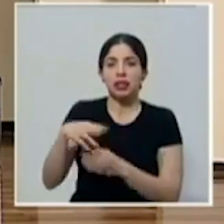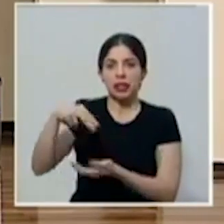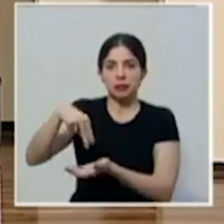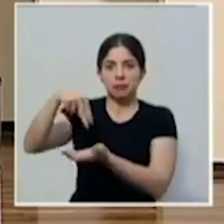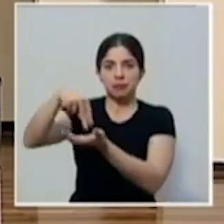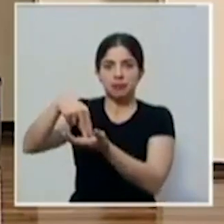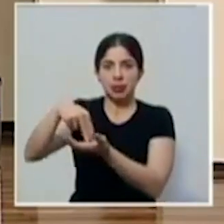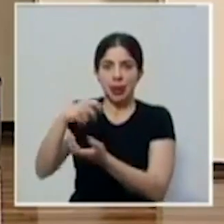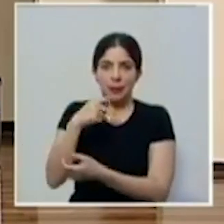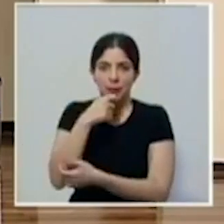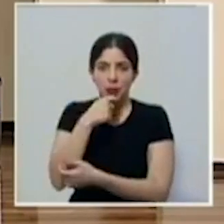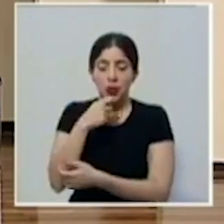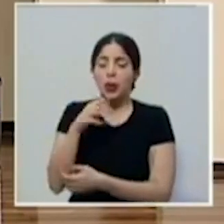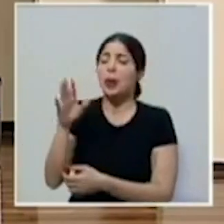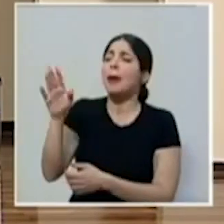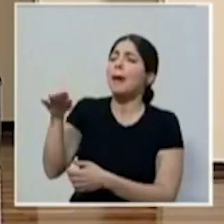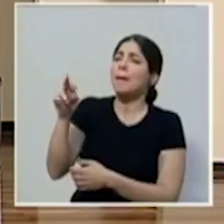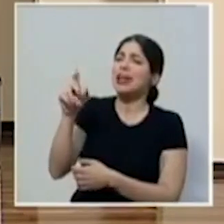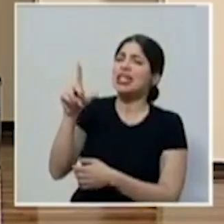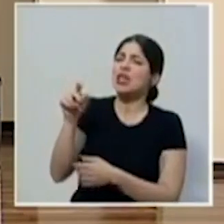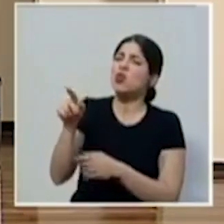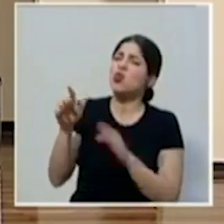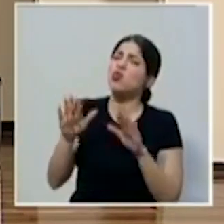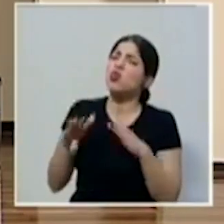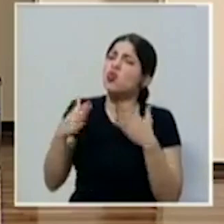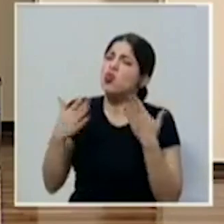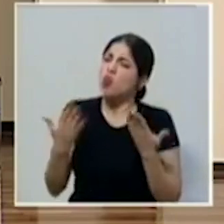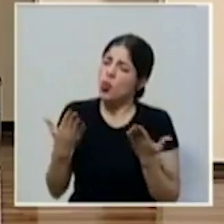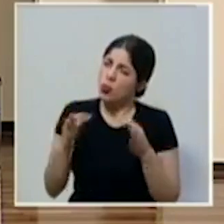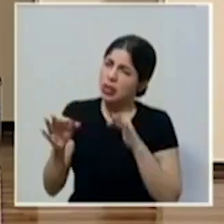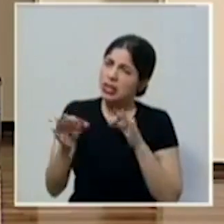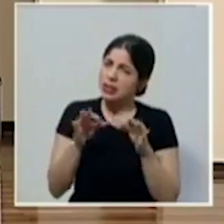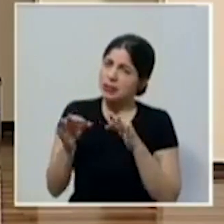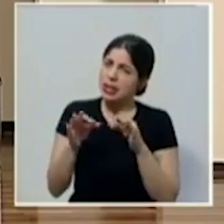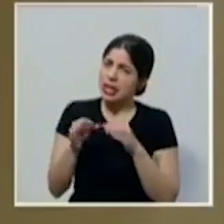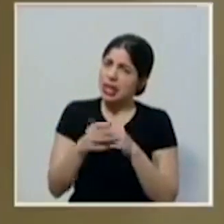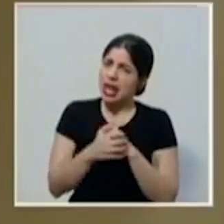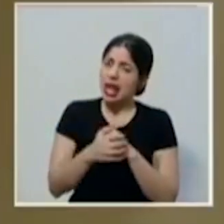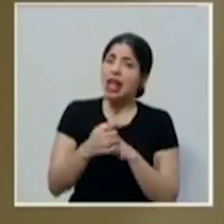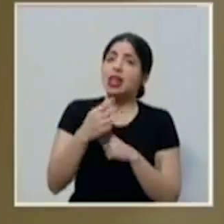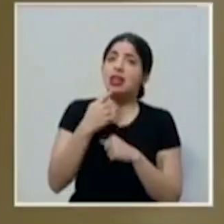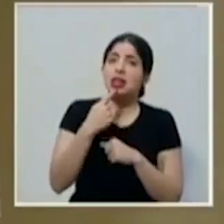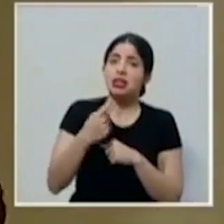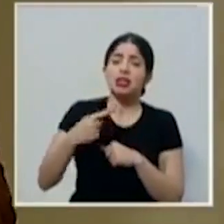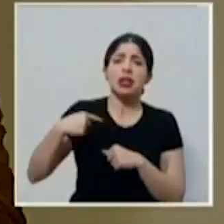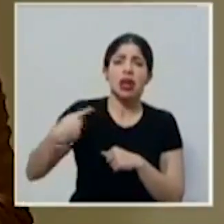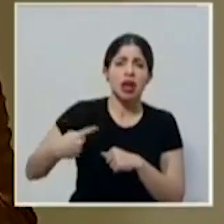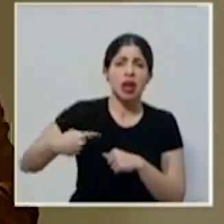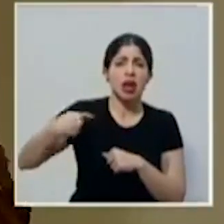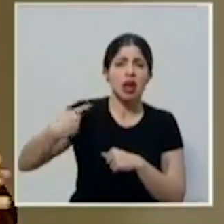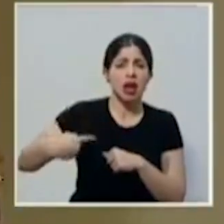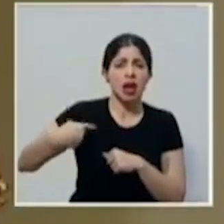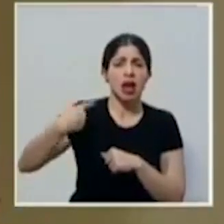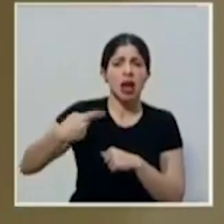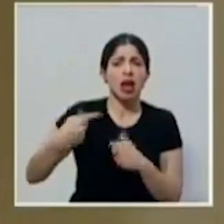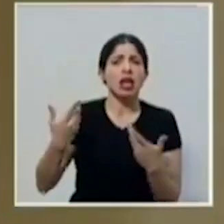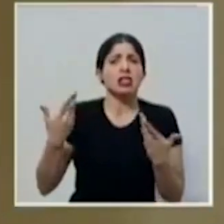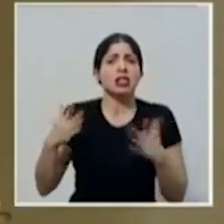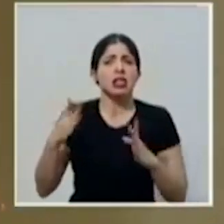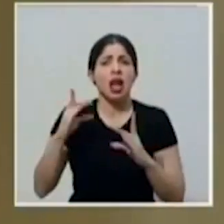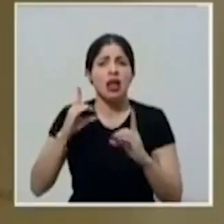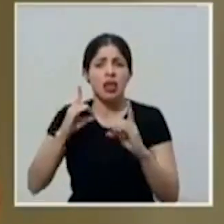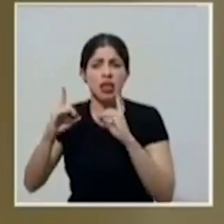puesto en el podio. Don Marcelo, ¿cómo se explica que se dice una y otra vez que se está dialogando